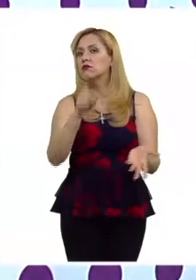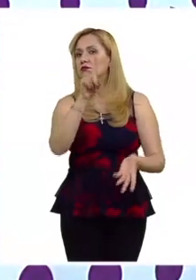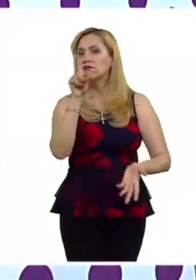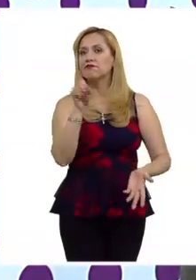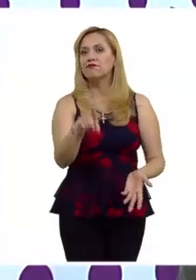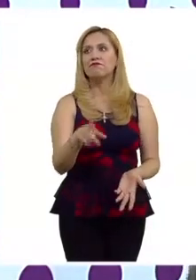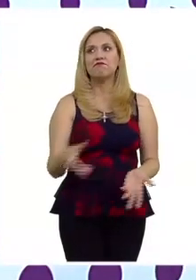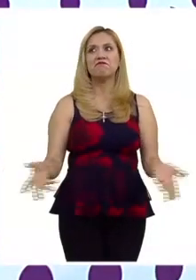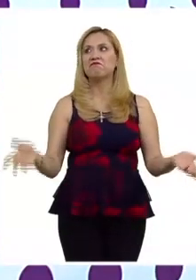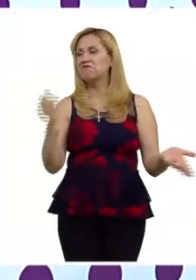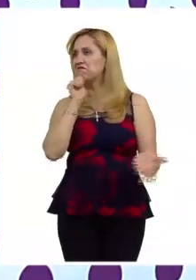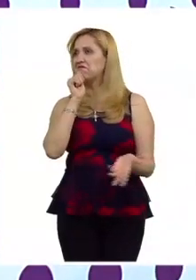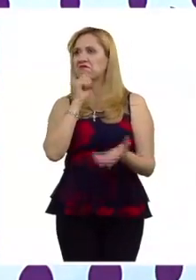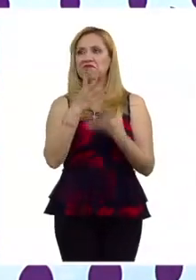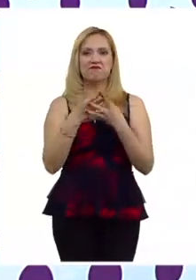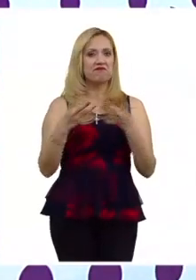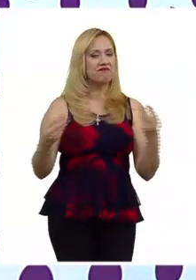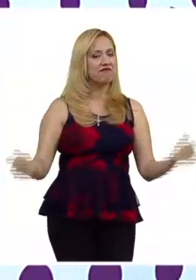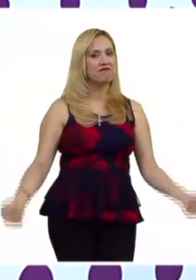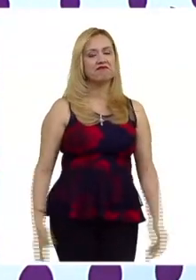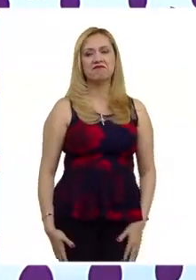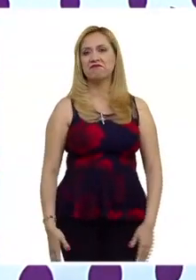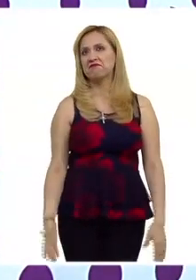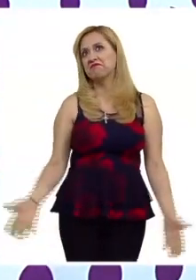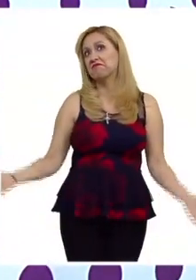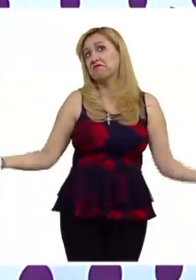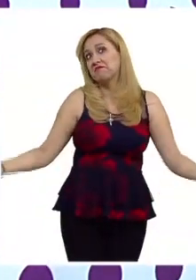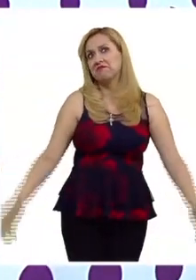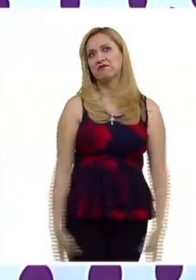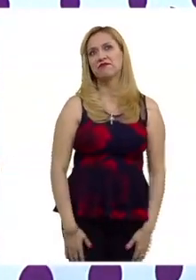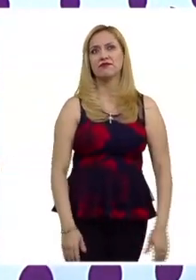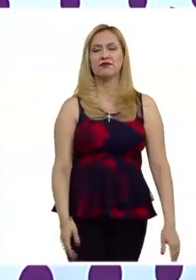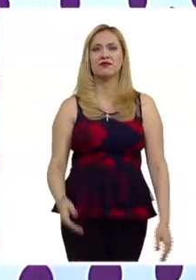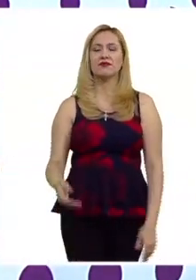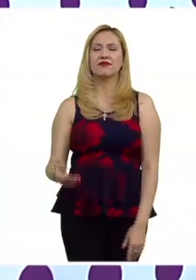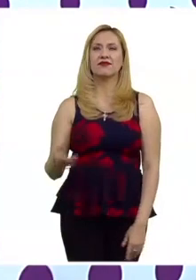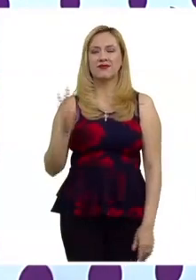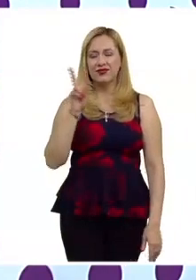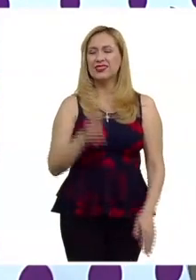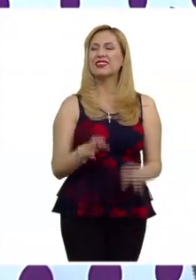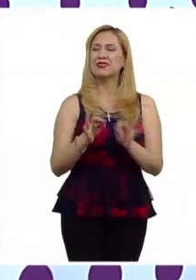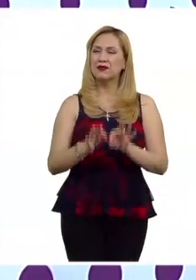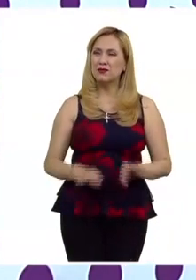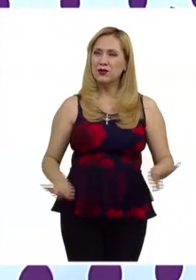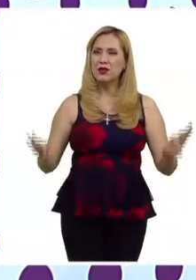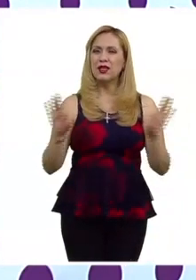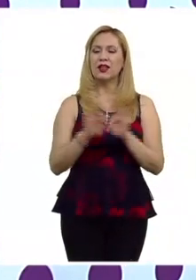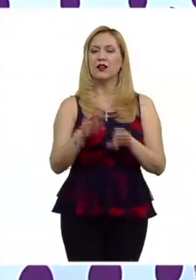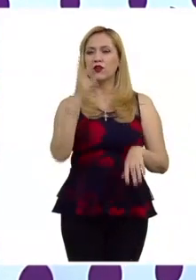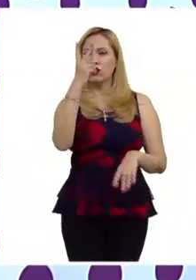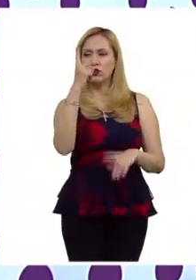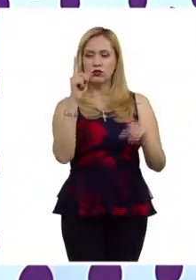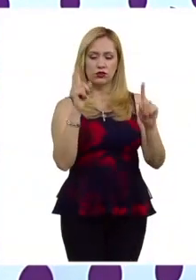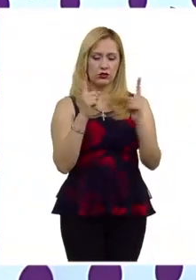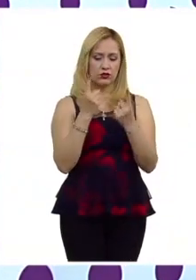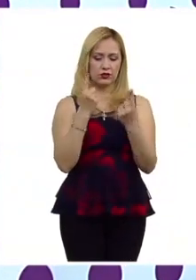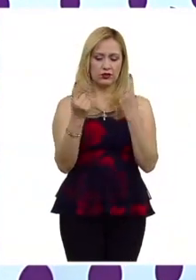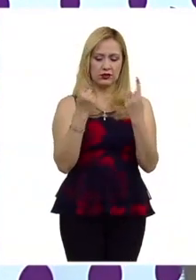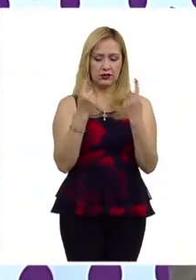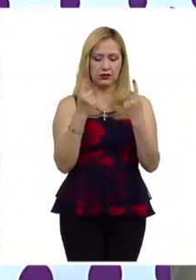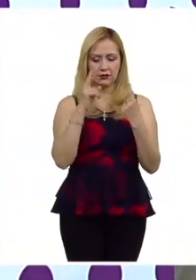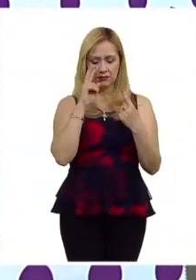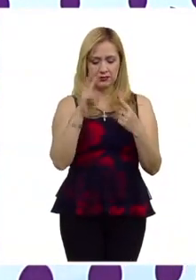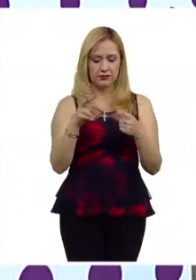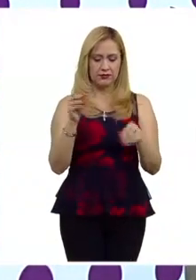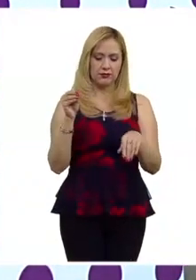llegamos a conclusiones apias sobre esto pero es bastante importante por esos dos elementos el precedente que